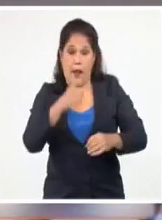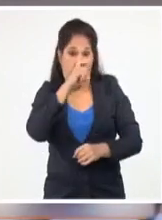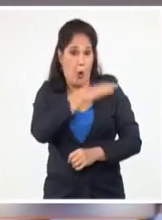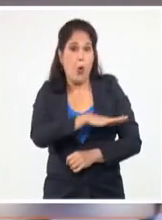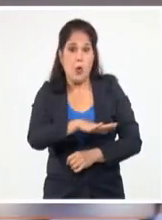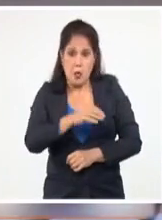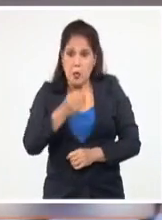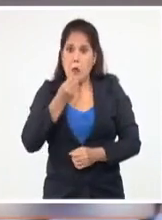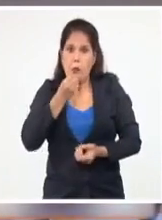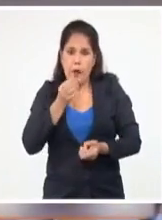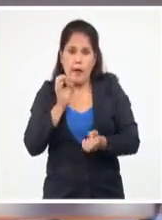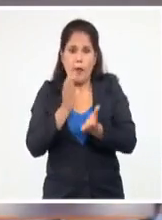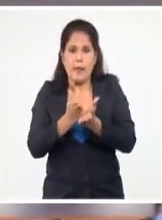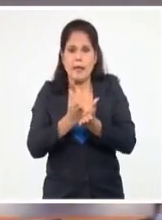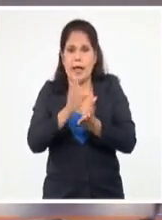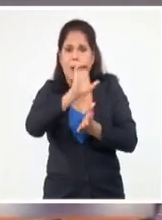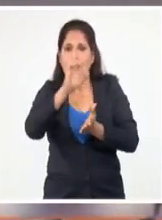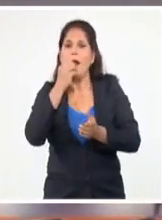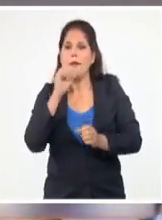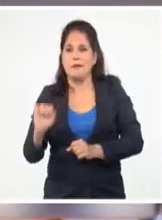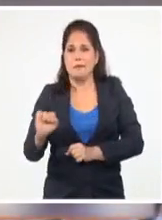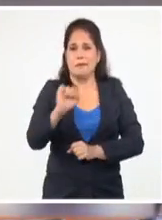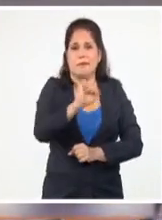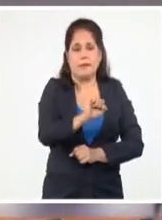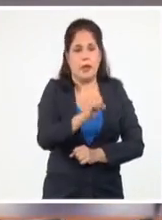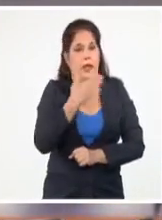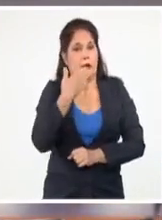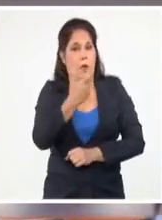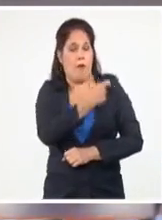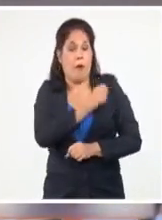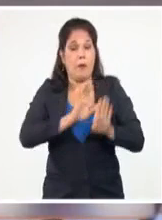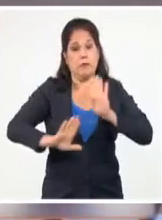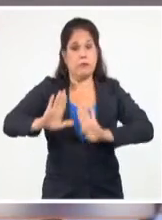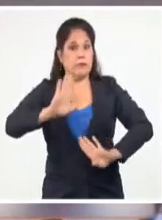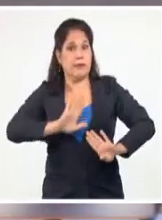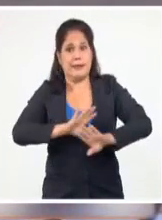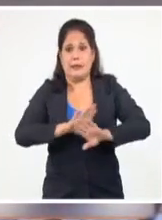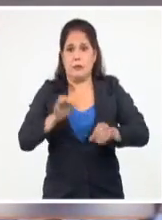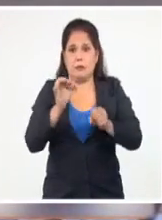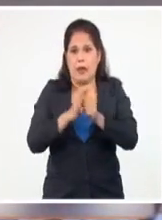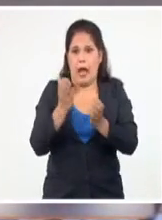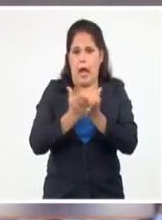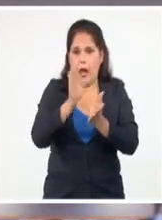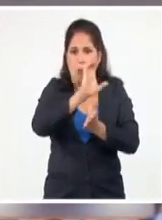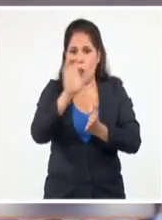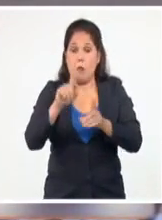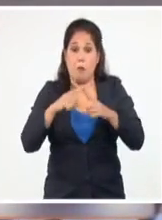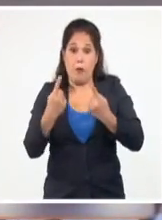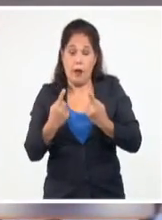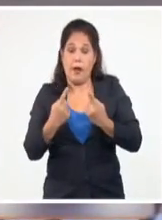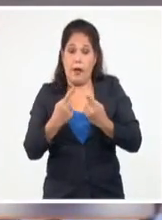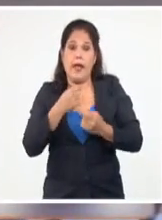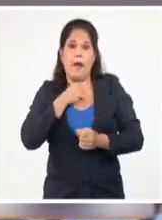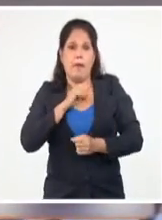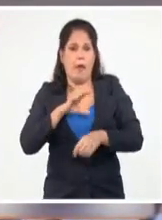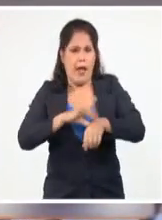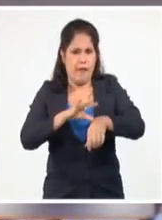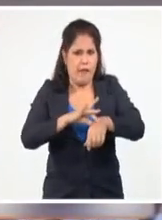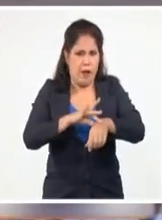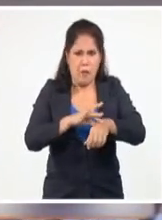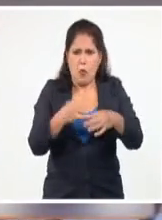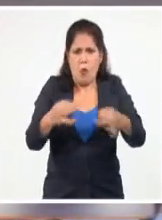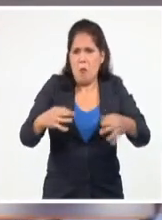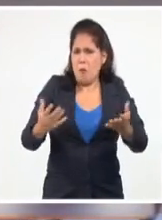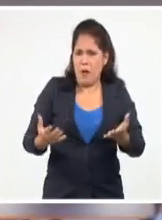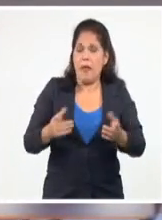pueden empezar la escuela y creo que eso es bueno decirlo, ¿no? Pueden iniciar las clases porque el haber padecido la enfermedad